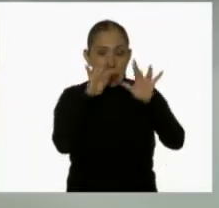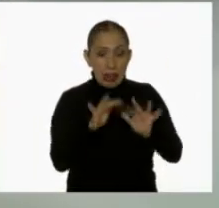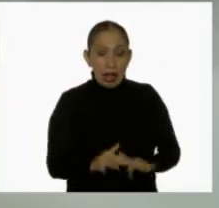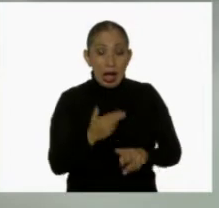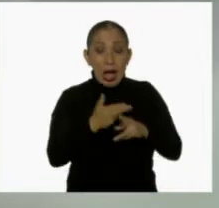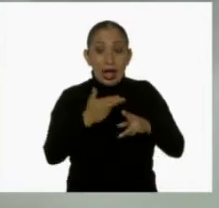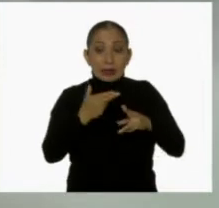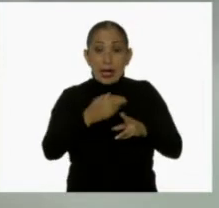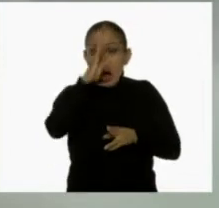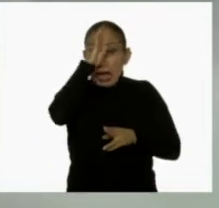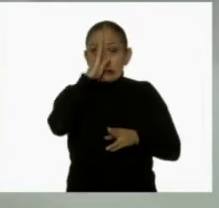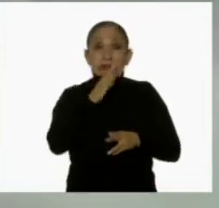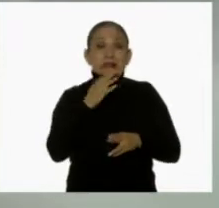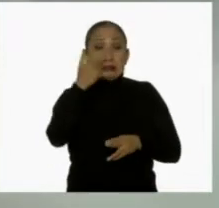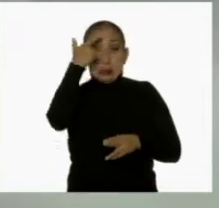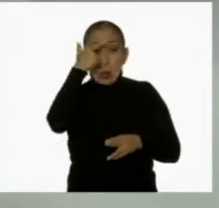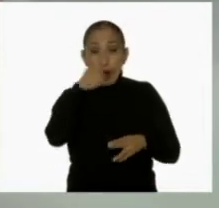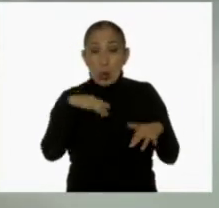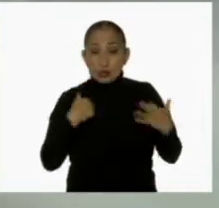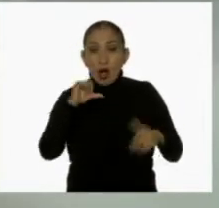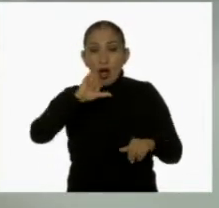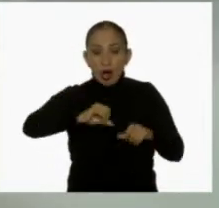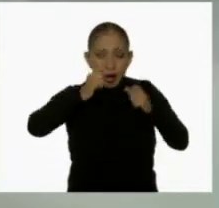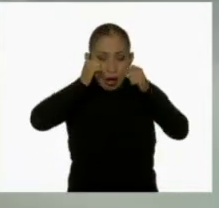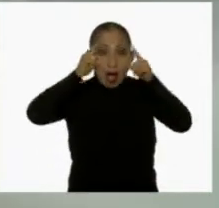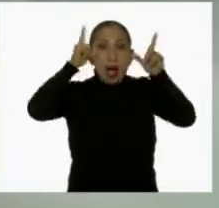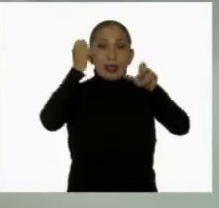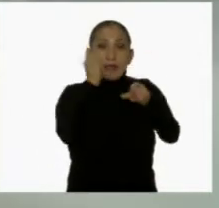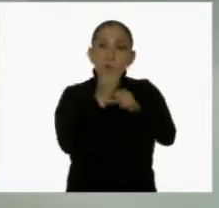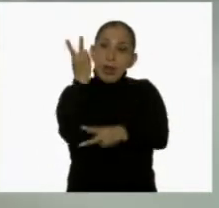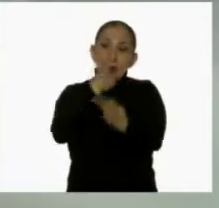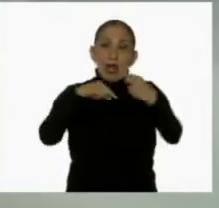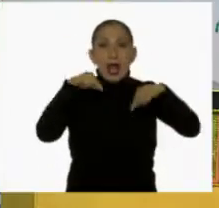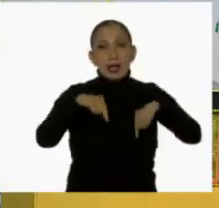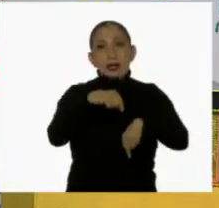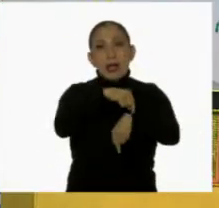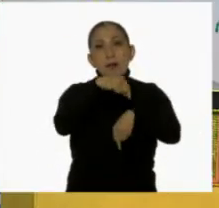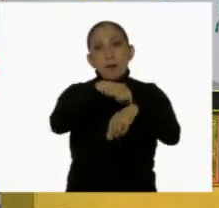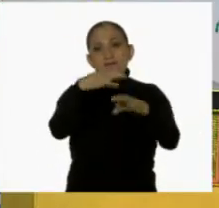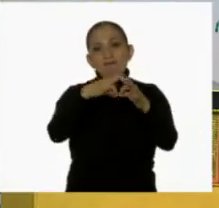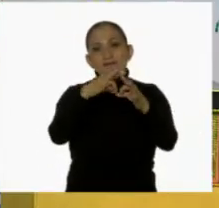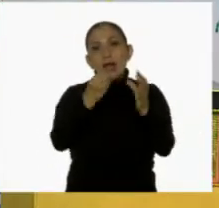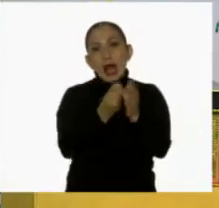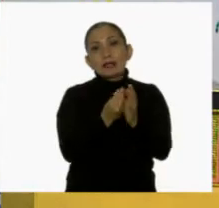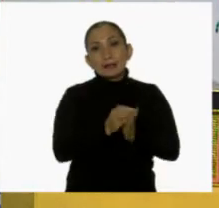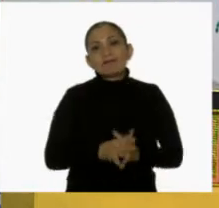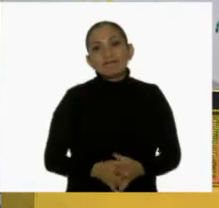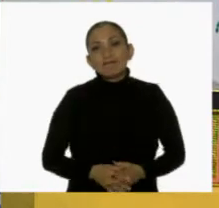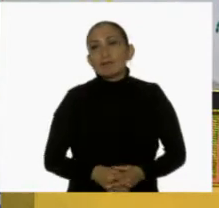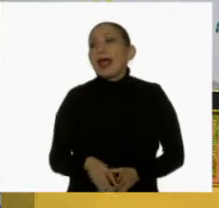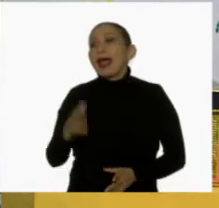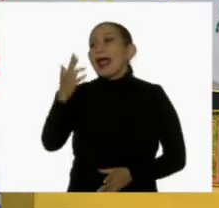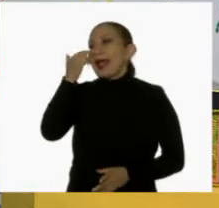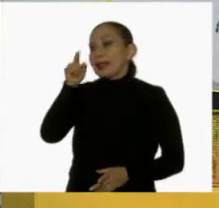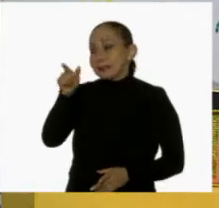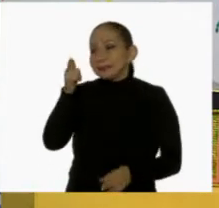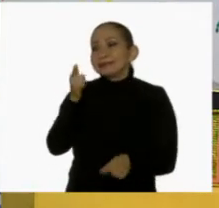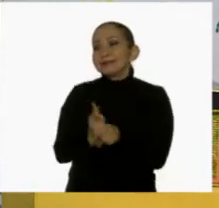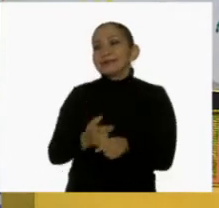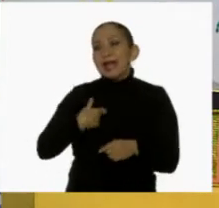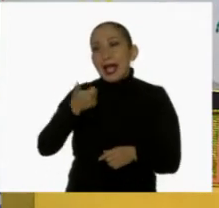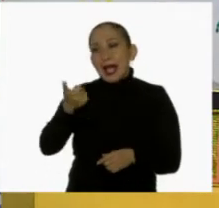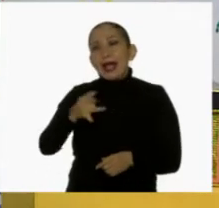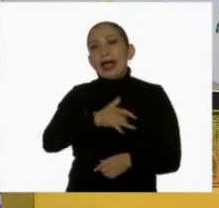hasta la medianoche. Y hoy me levanté tempranito para llegar a tiempo a nuestra clase, obvio. Con razón te sientes así.